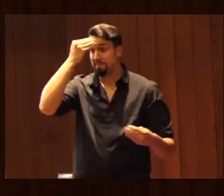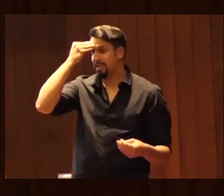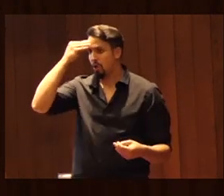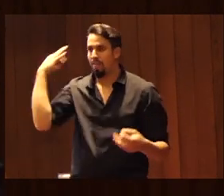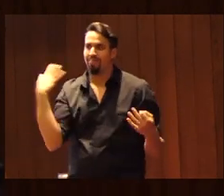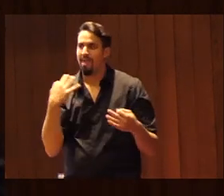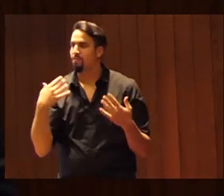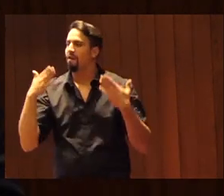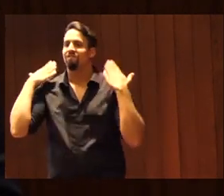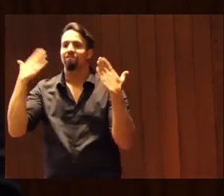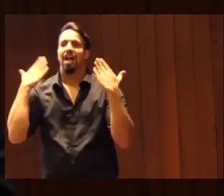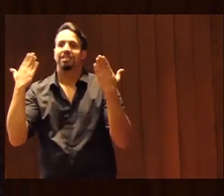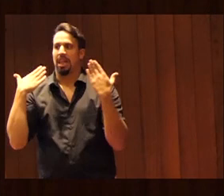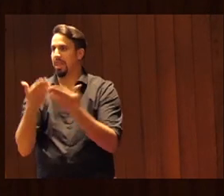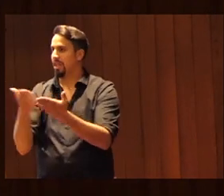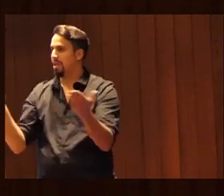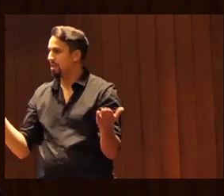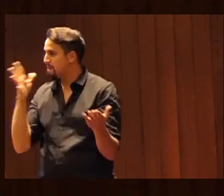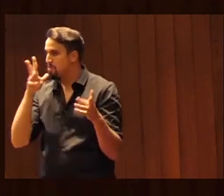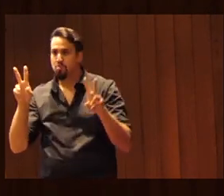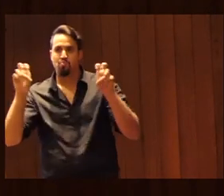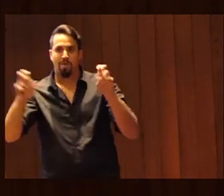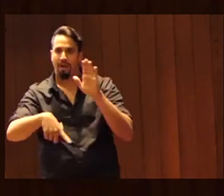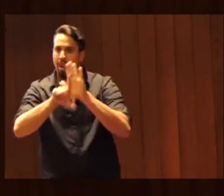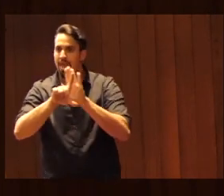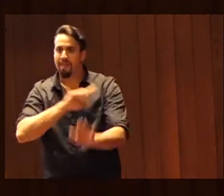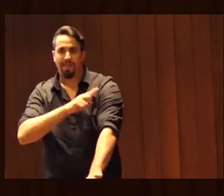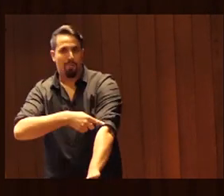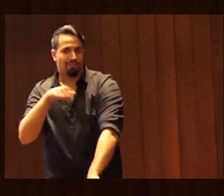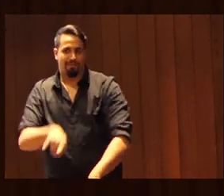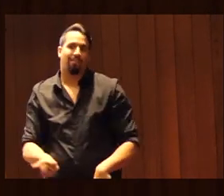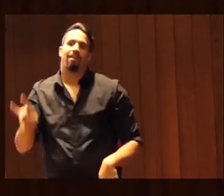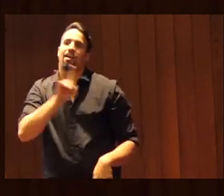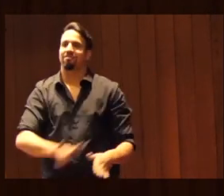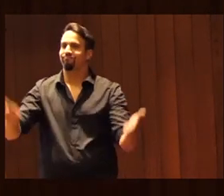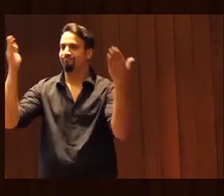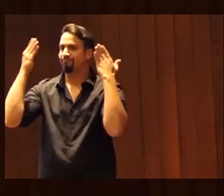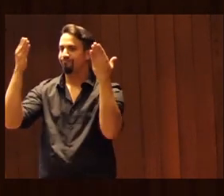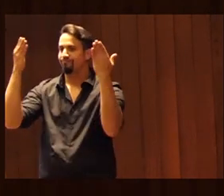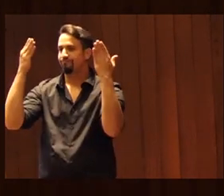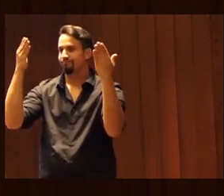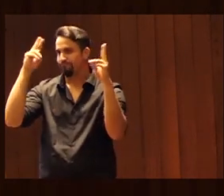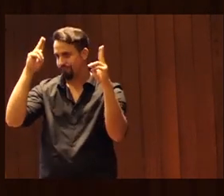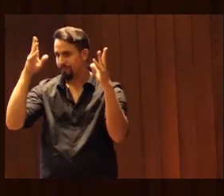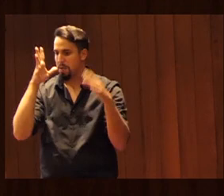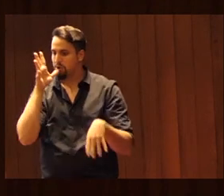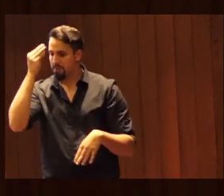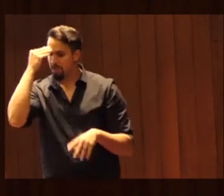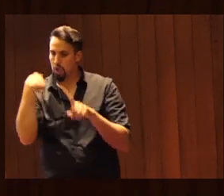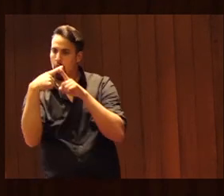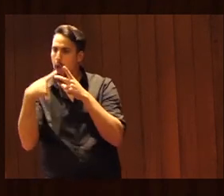tengo que dar la enhorabuena por la nueva ley del deporte de Canarias creo que se han incorporado cosas